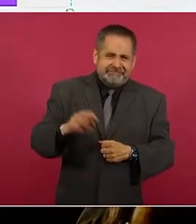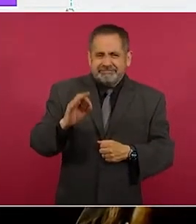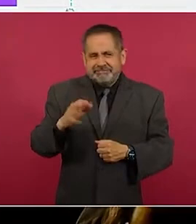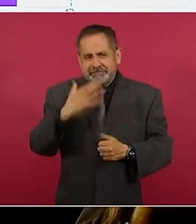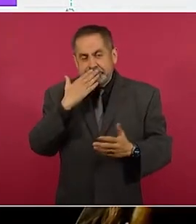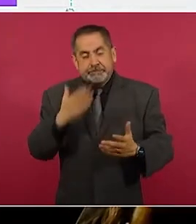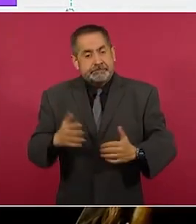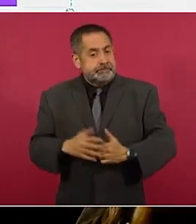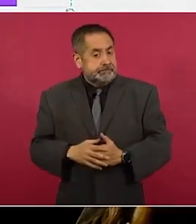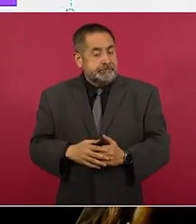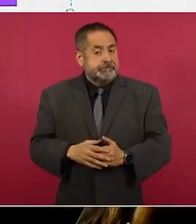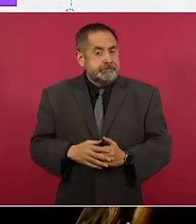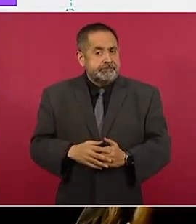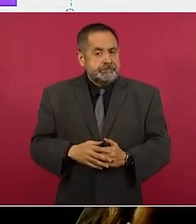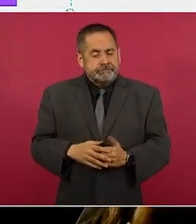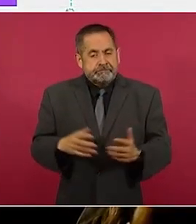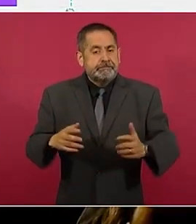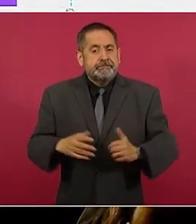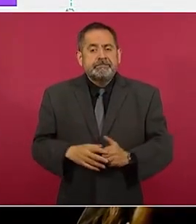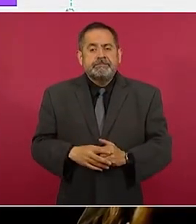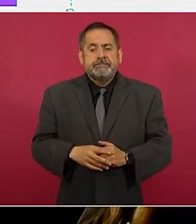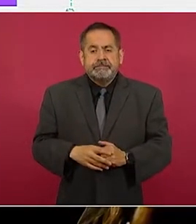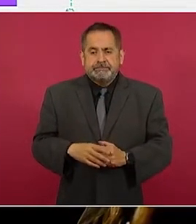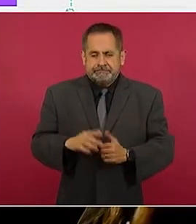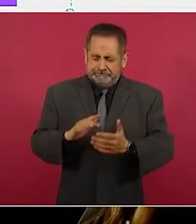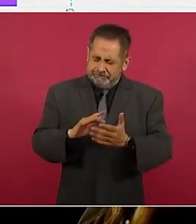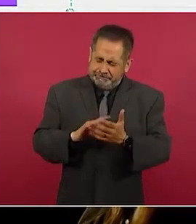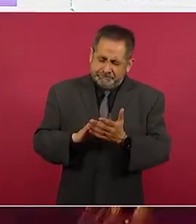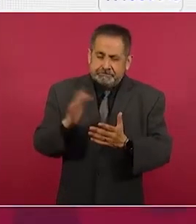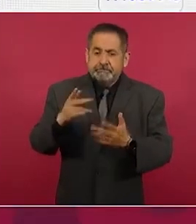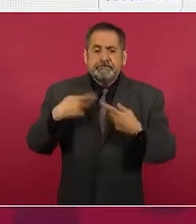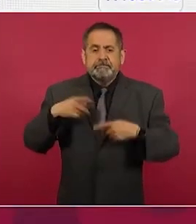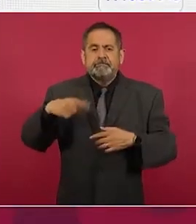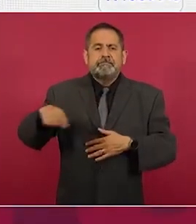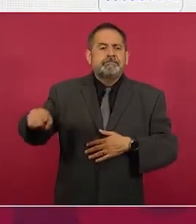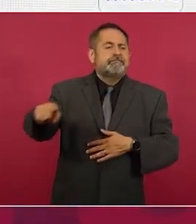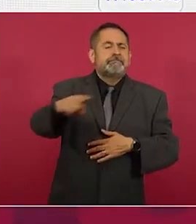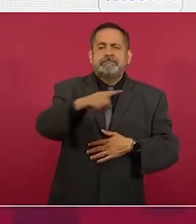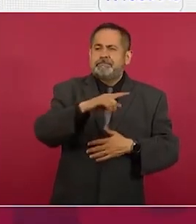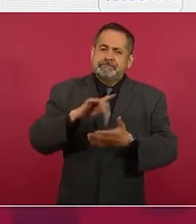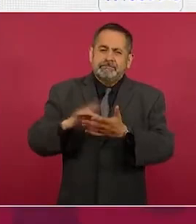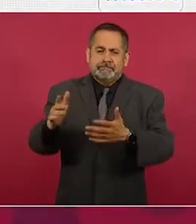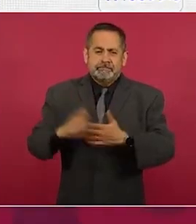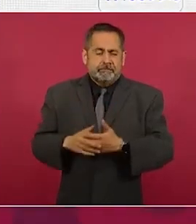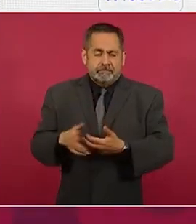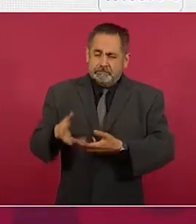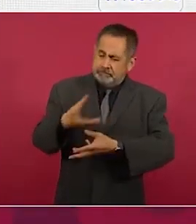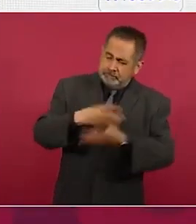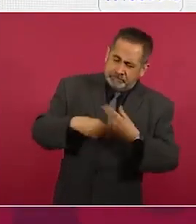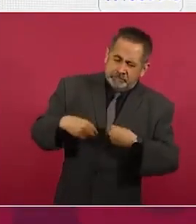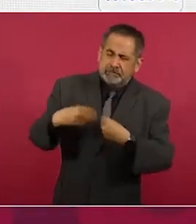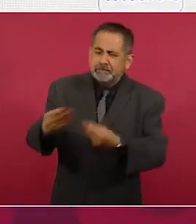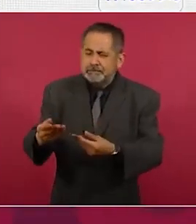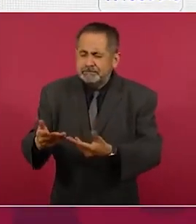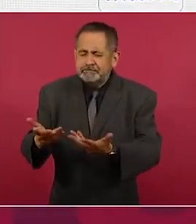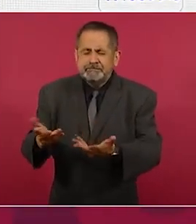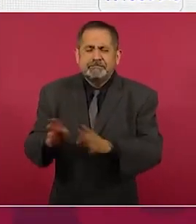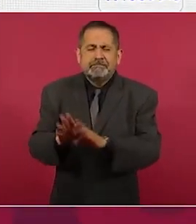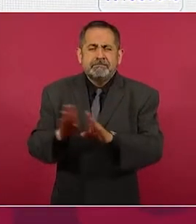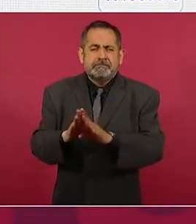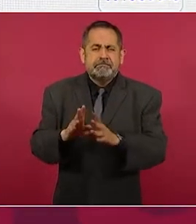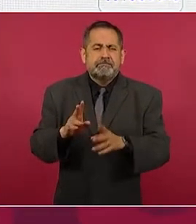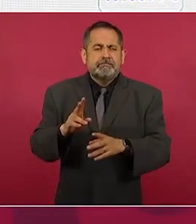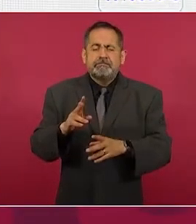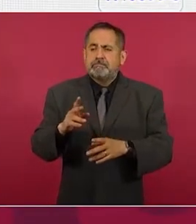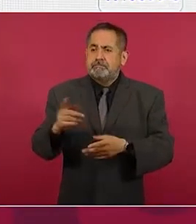Realmente les agradezco mucho, no tendría cómo pagarles, bueno, sí, sí tengo